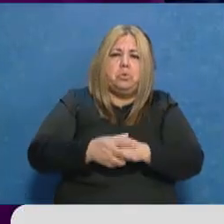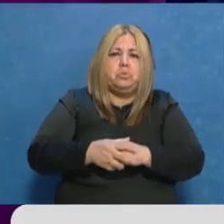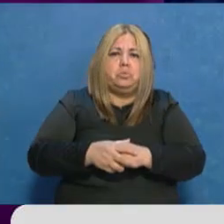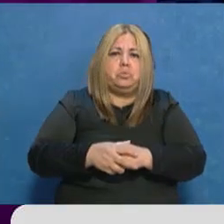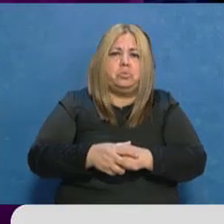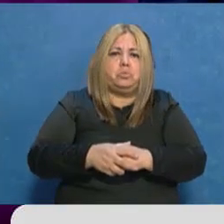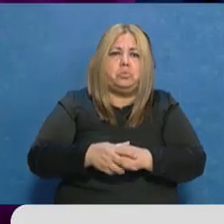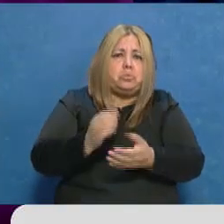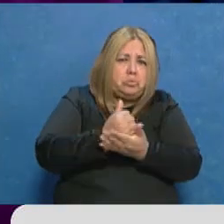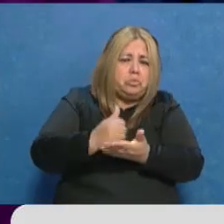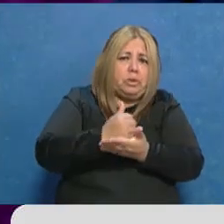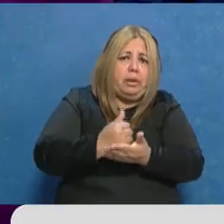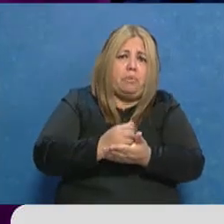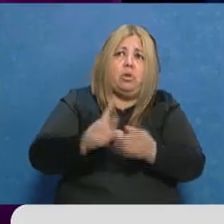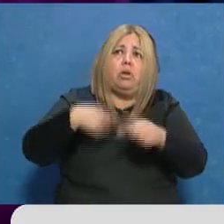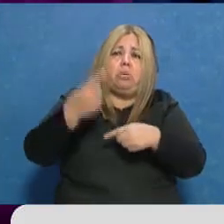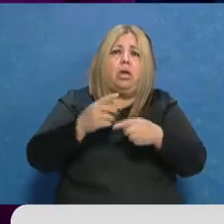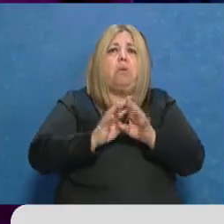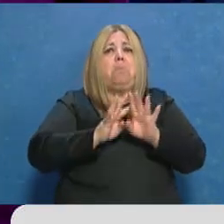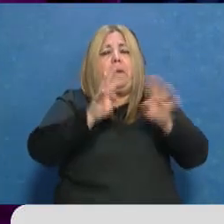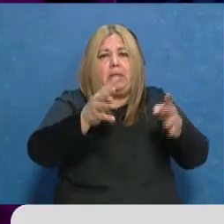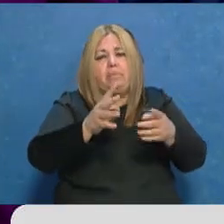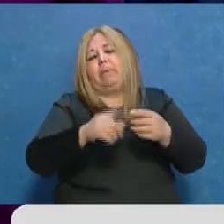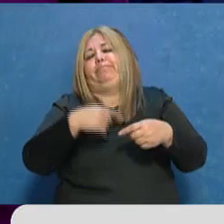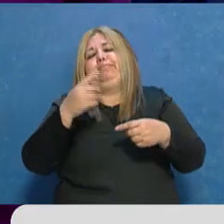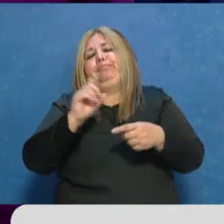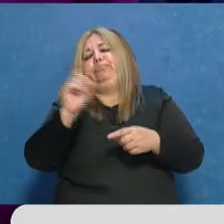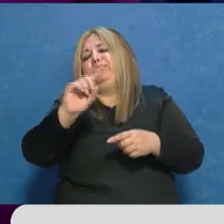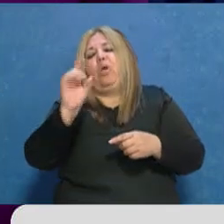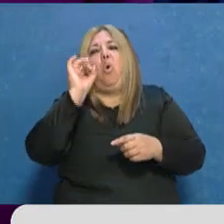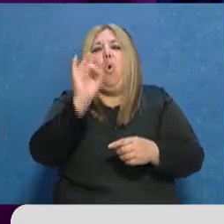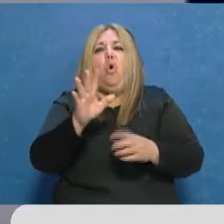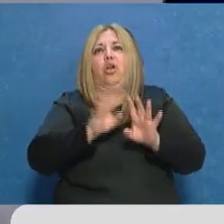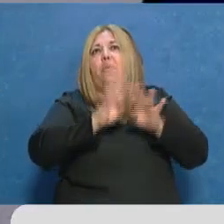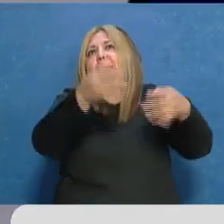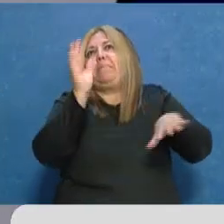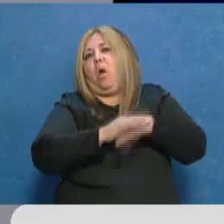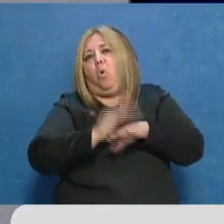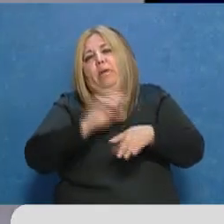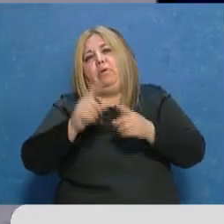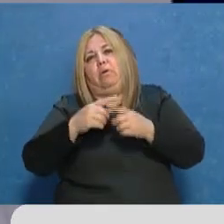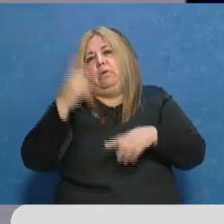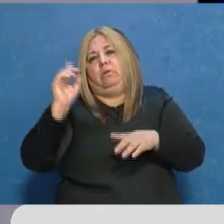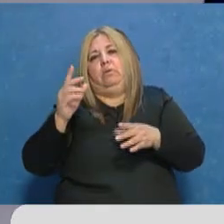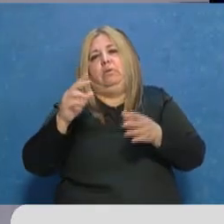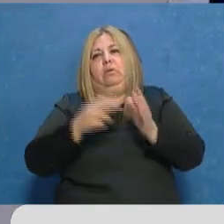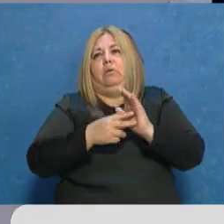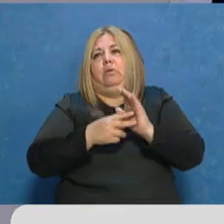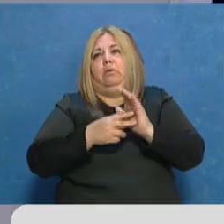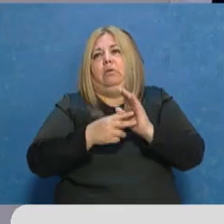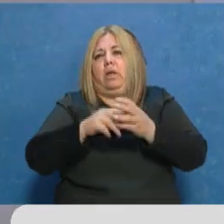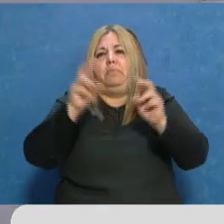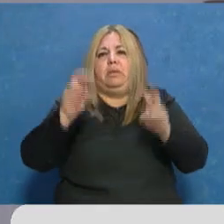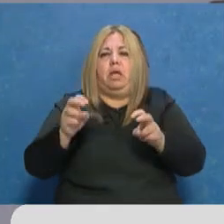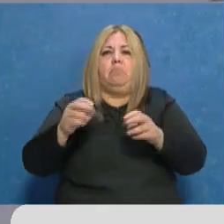Y con este tema de la pandemia, pero no solo la pandemia, también por mucha desidia entre que se pongan de acuerdo el banco y no, no nos han